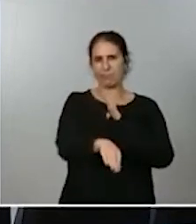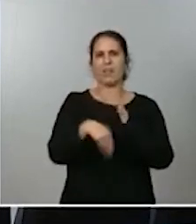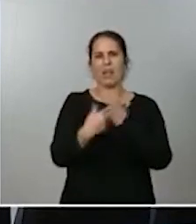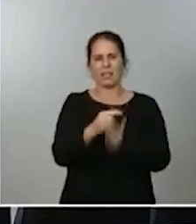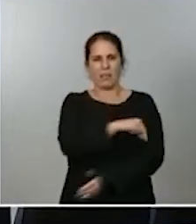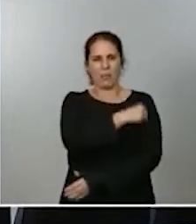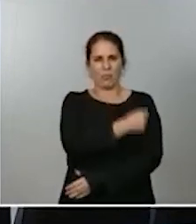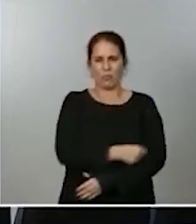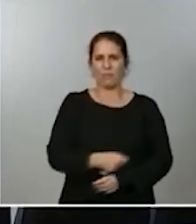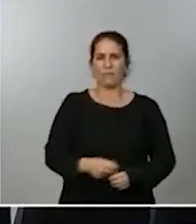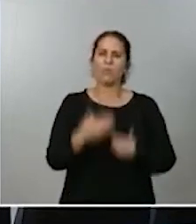muchas gracias muchas gracias